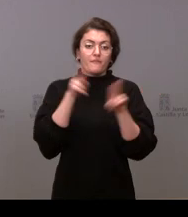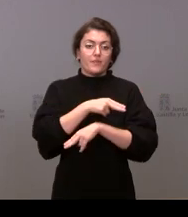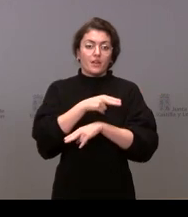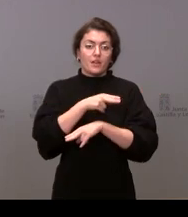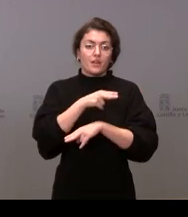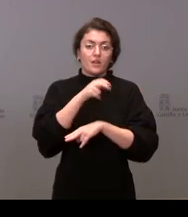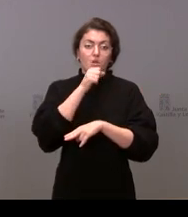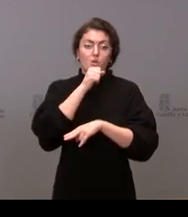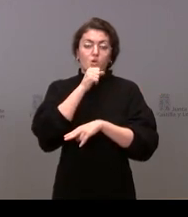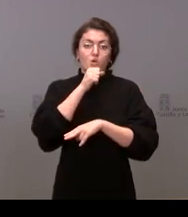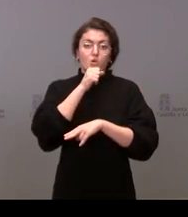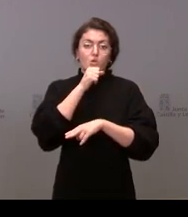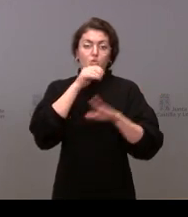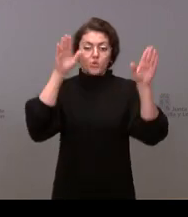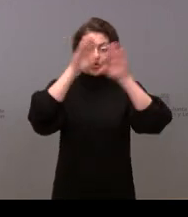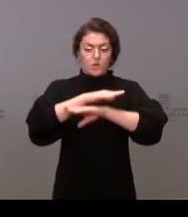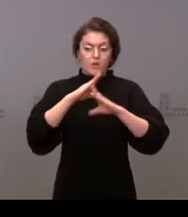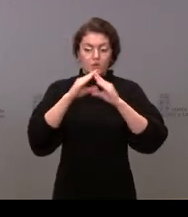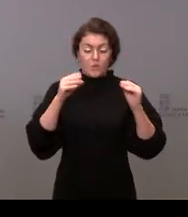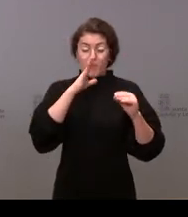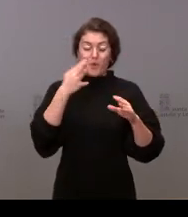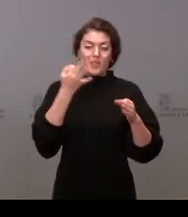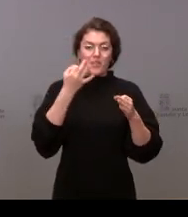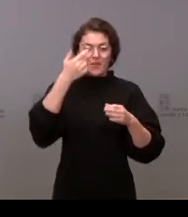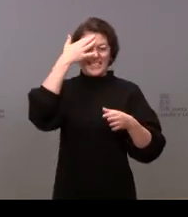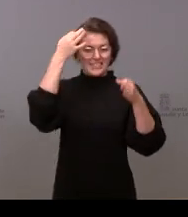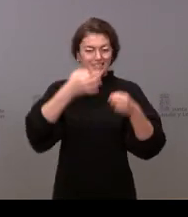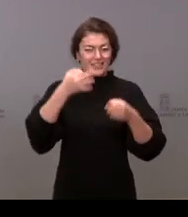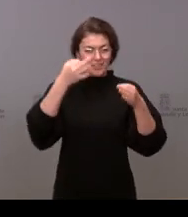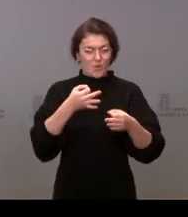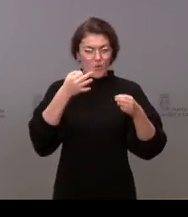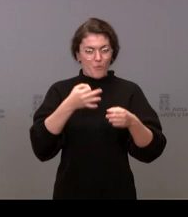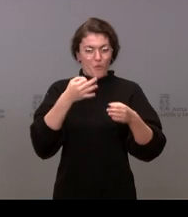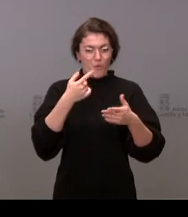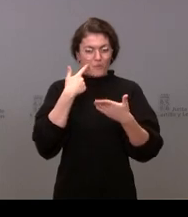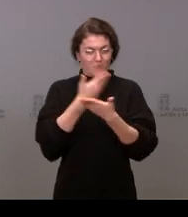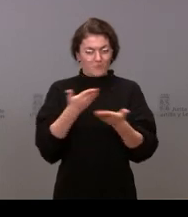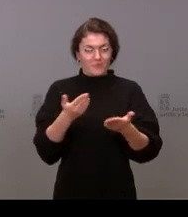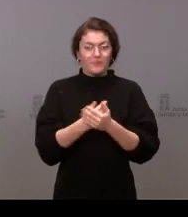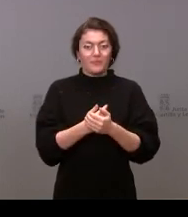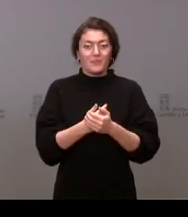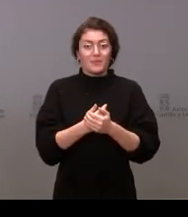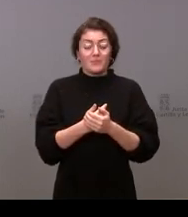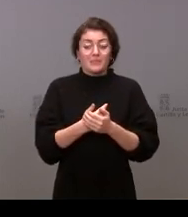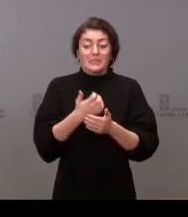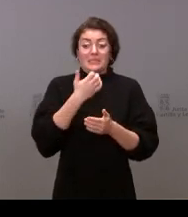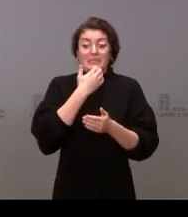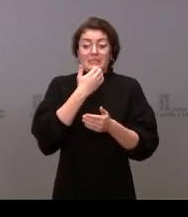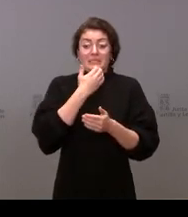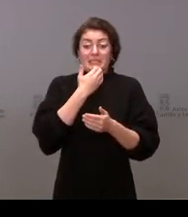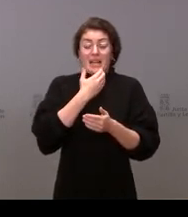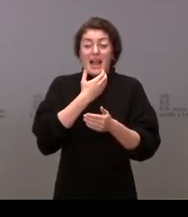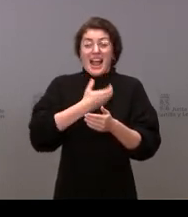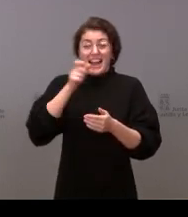en el tema de que tiene que reinar el sentido común parece ser que ha reinado cuando les han dicho que no puede cumplirse la distancia de seguridad en la Plaza Mayor